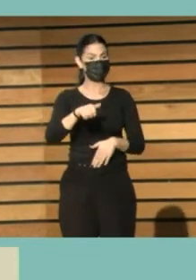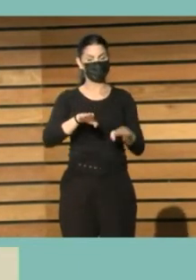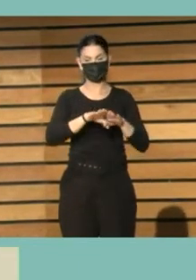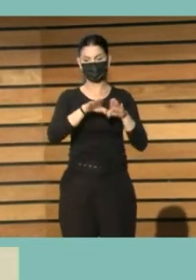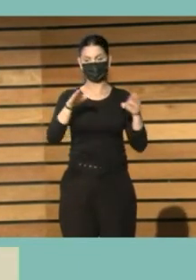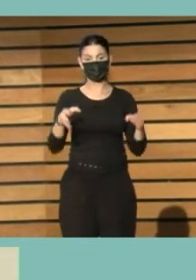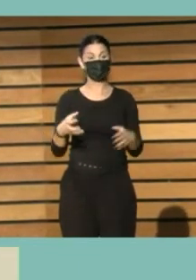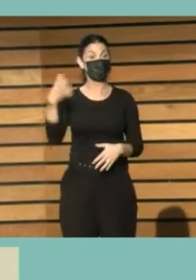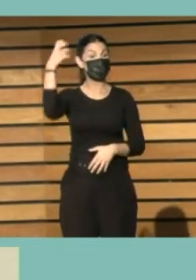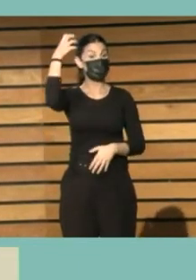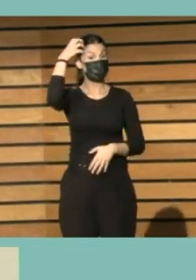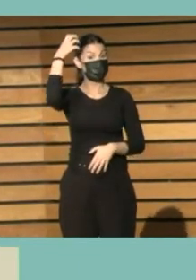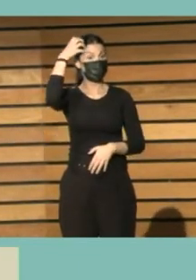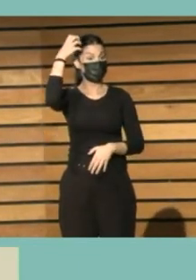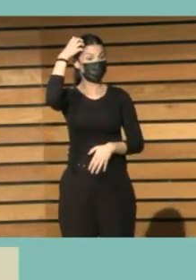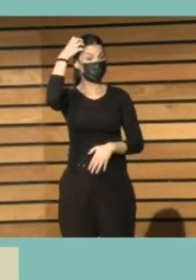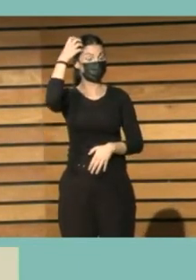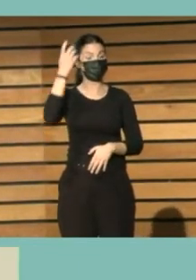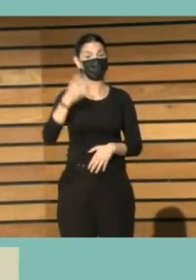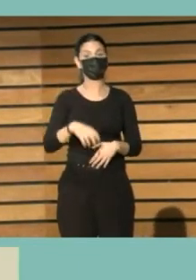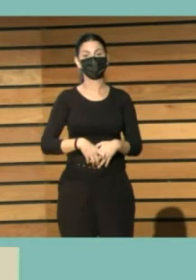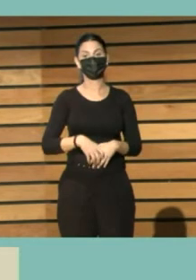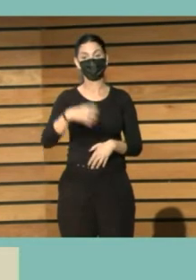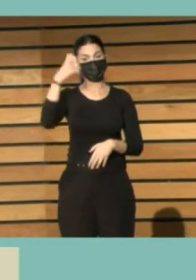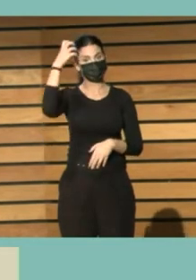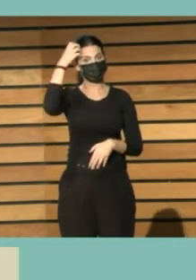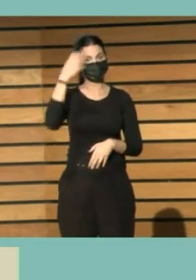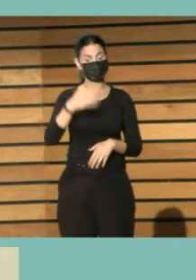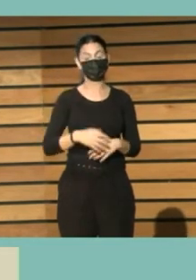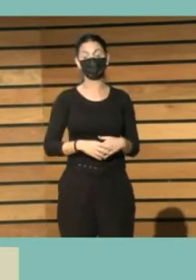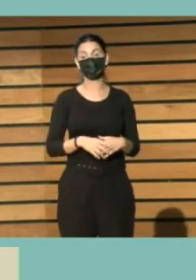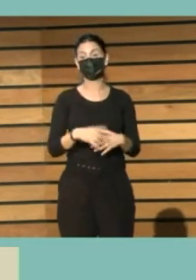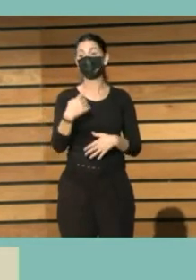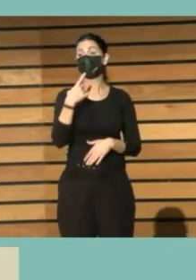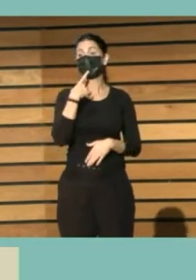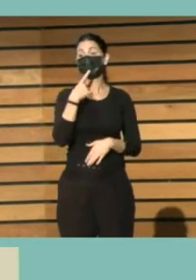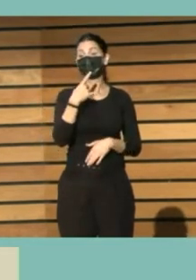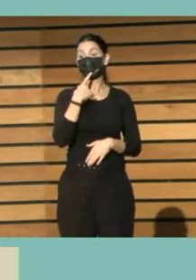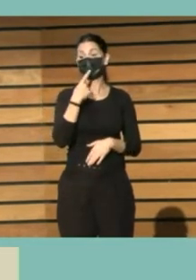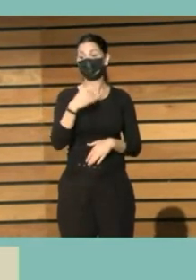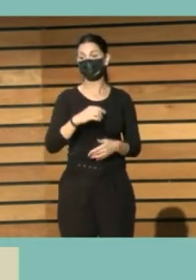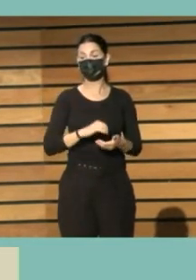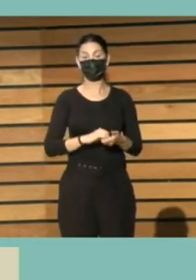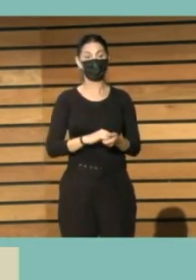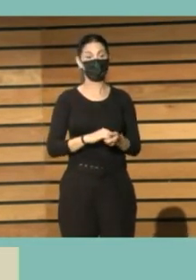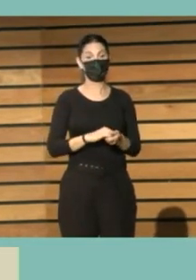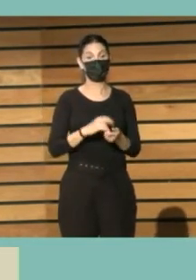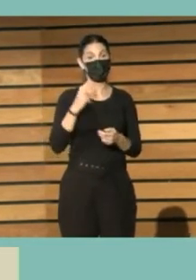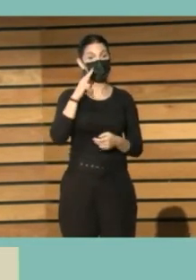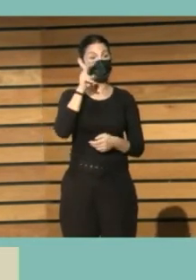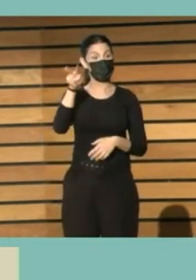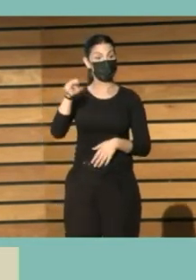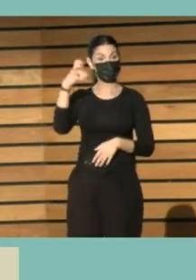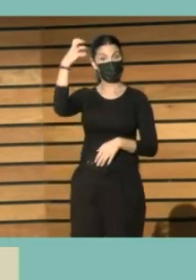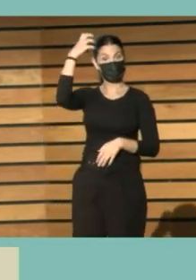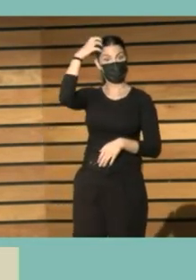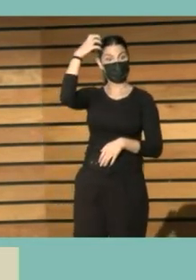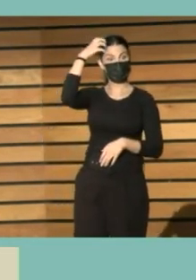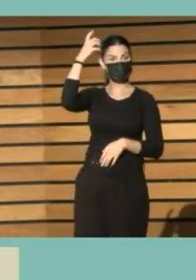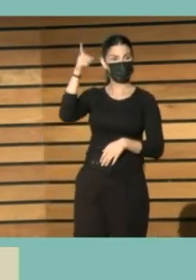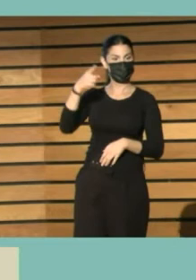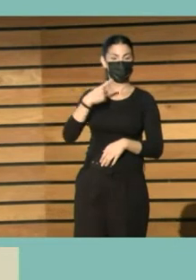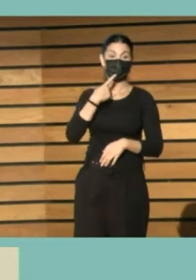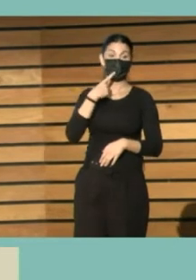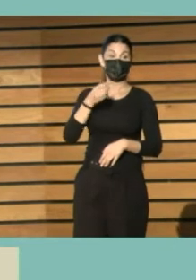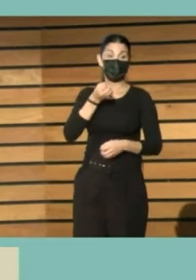el rey de mérito actual y dice… Y entonces va Fusi, mira a su majestad y le